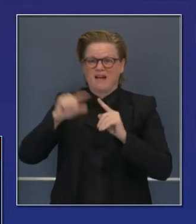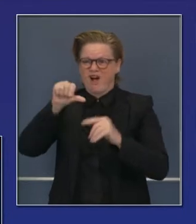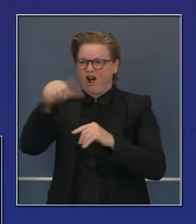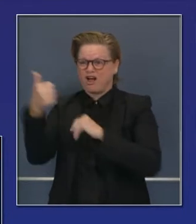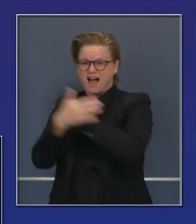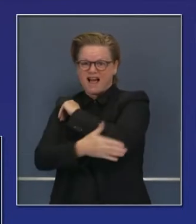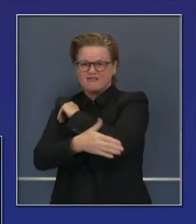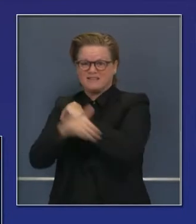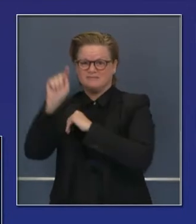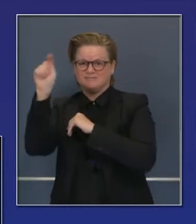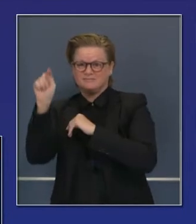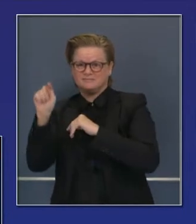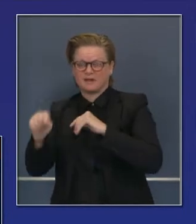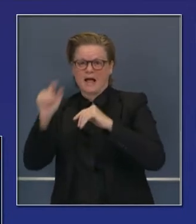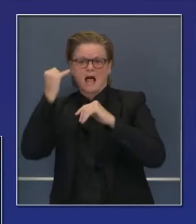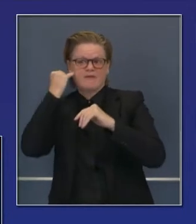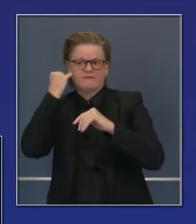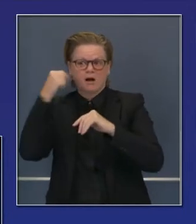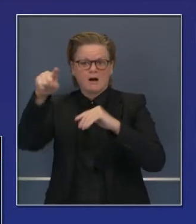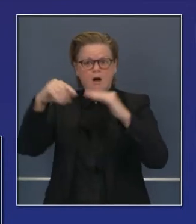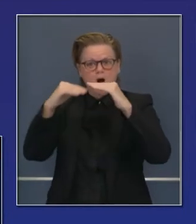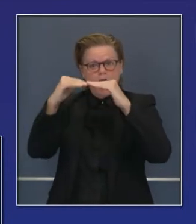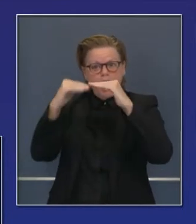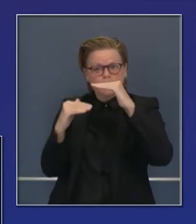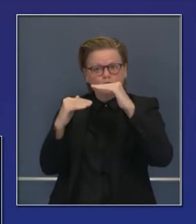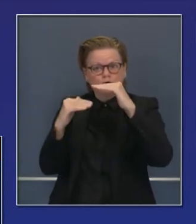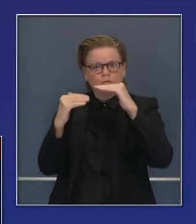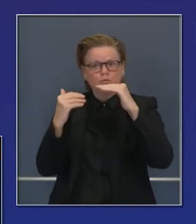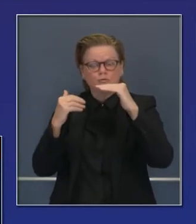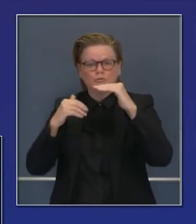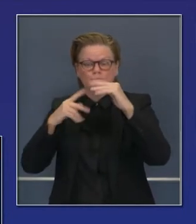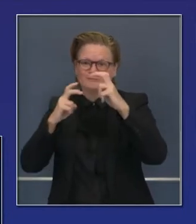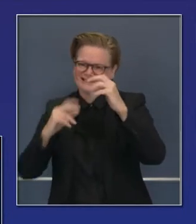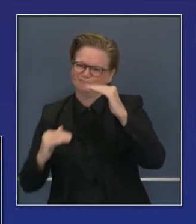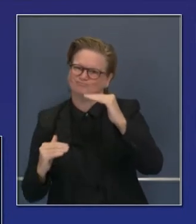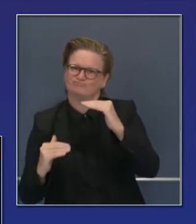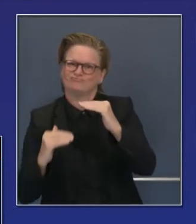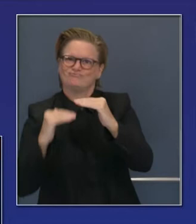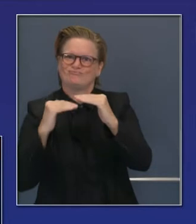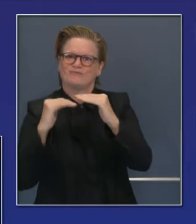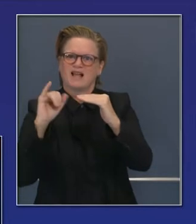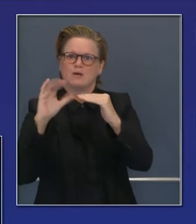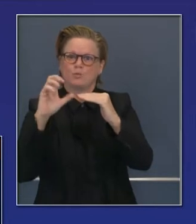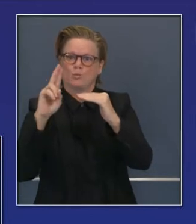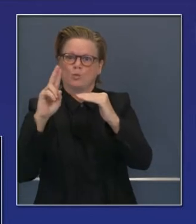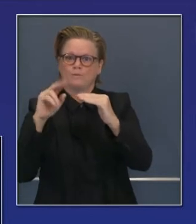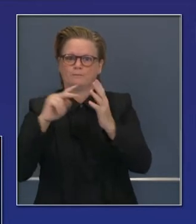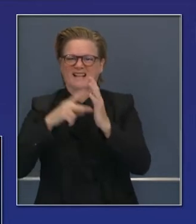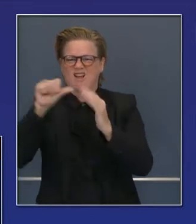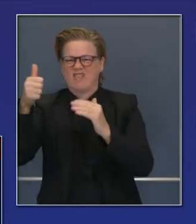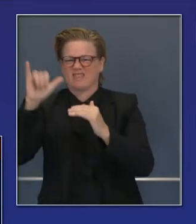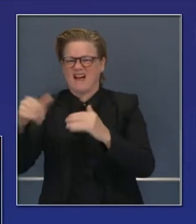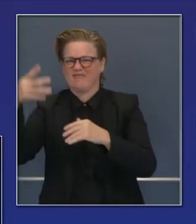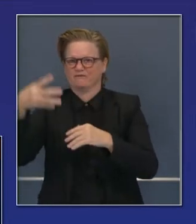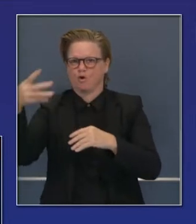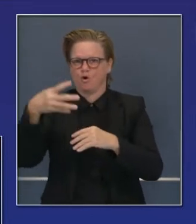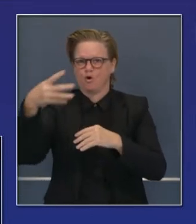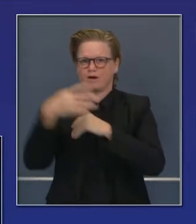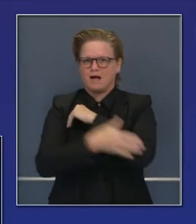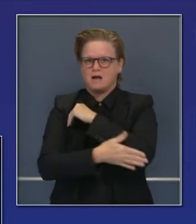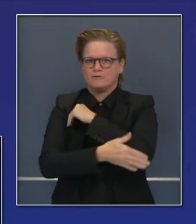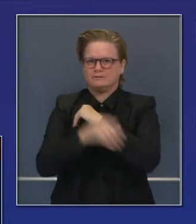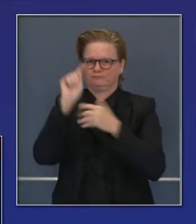que bajarán el índice de ingresos a unidades de cuidados intensivos en estas